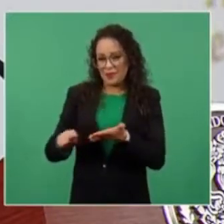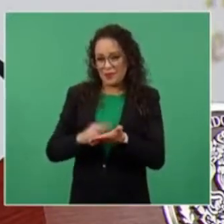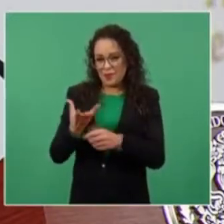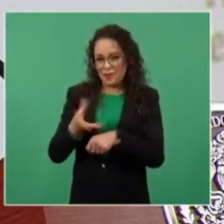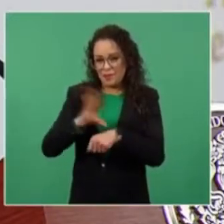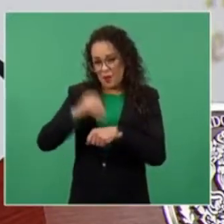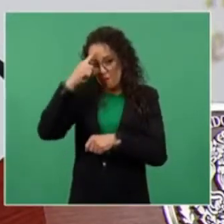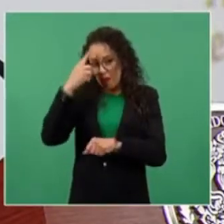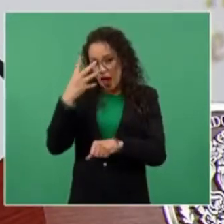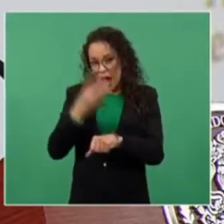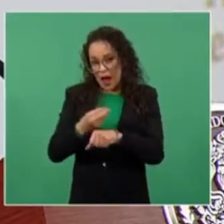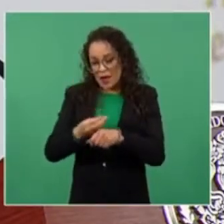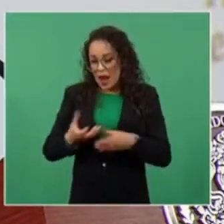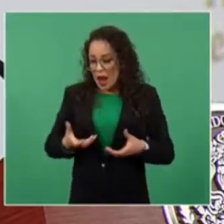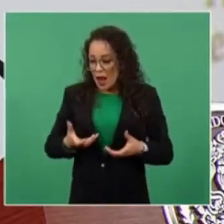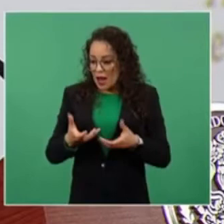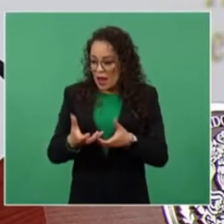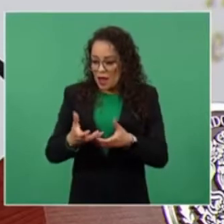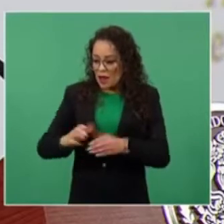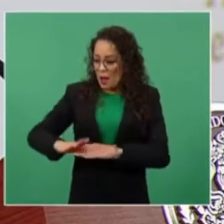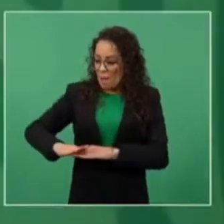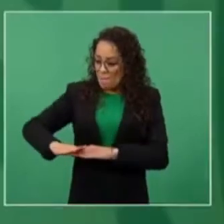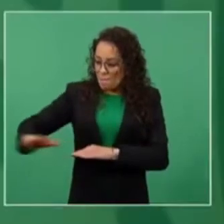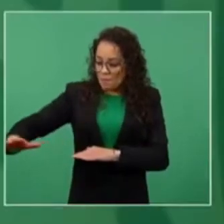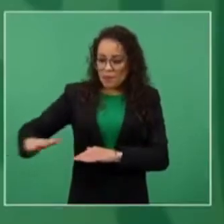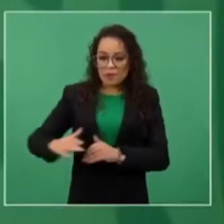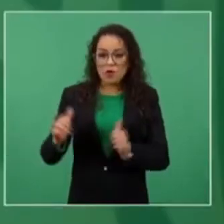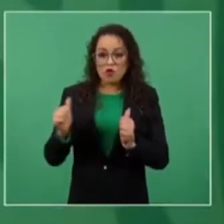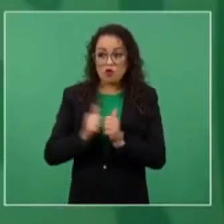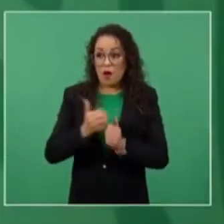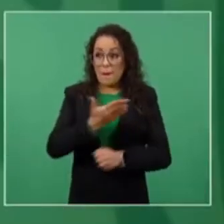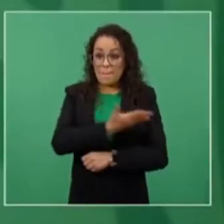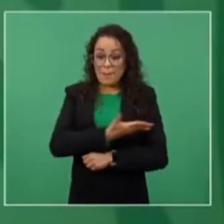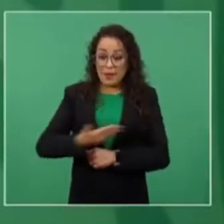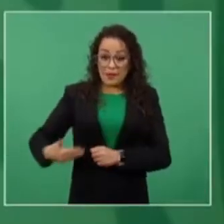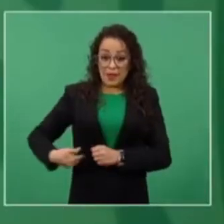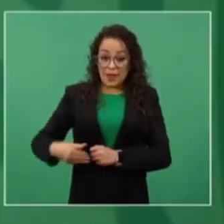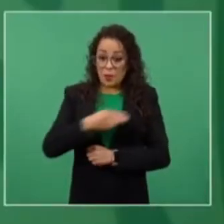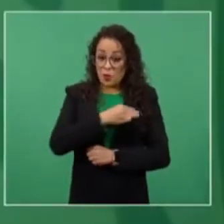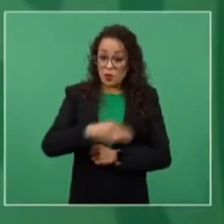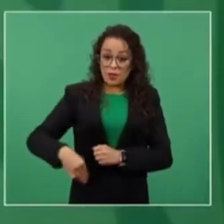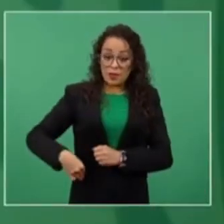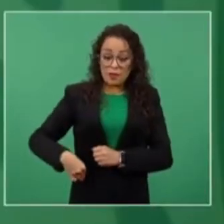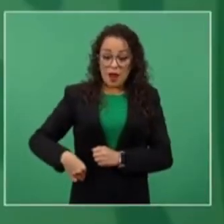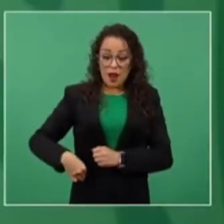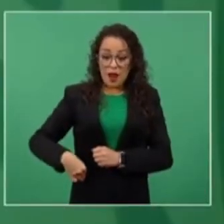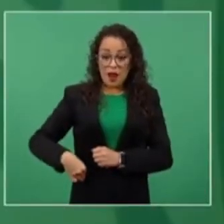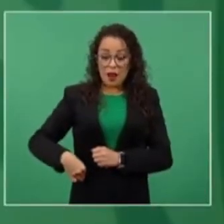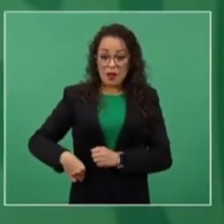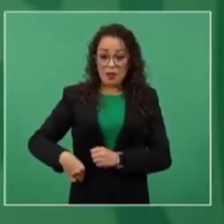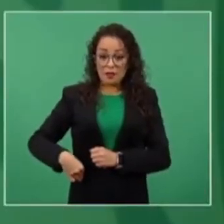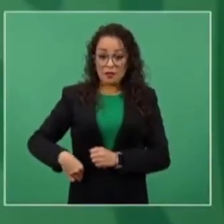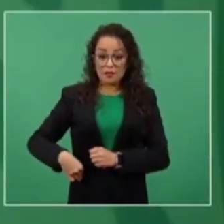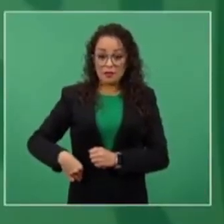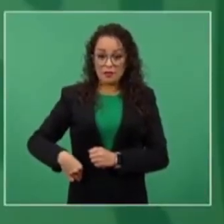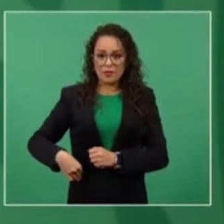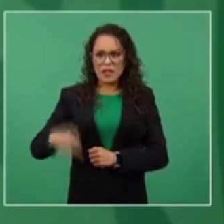con su presidente municipal, en aquel entonces con